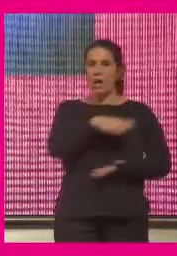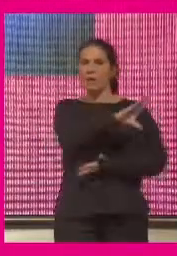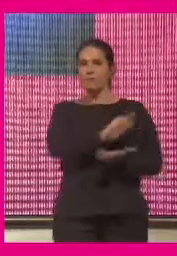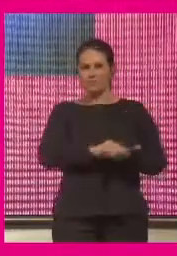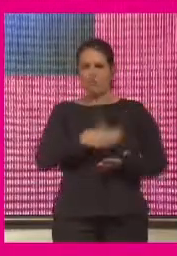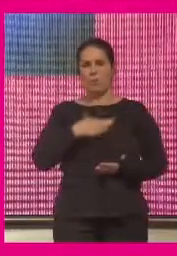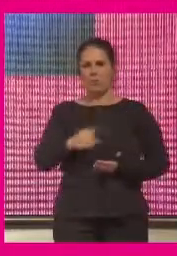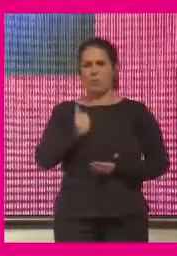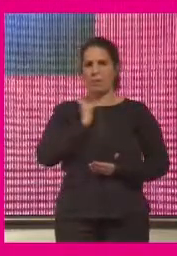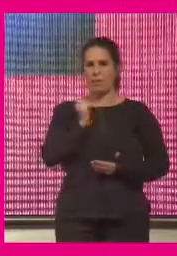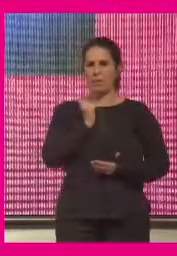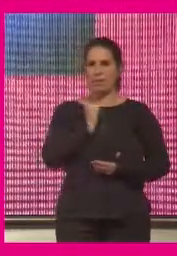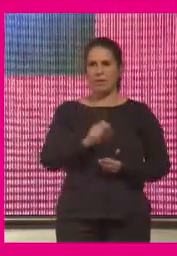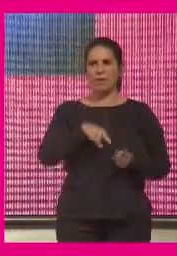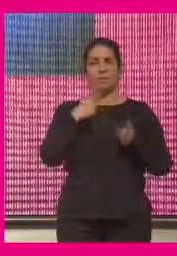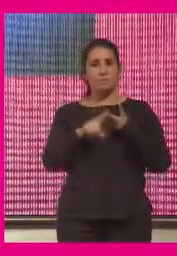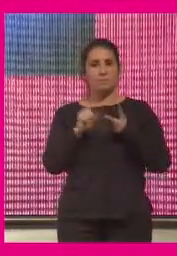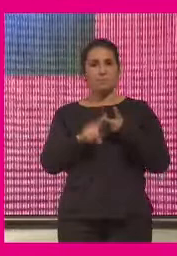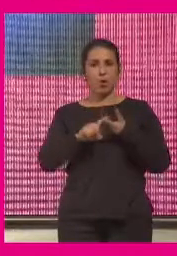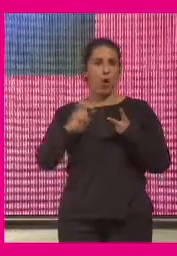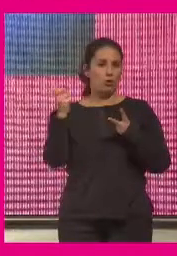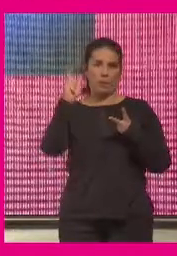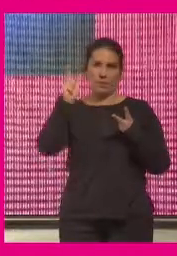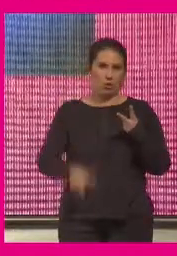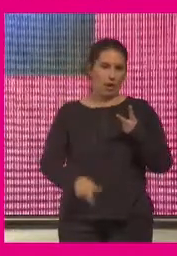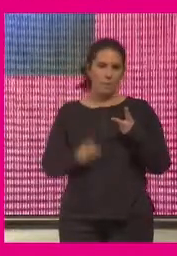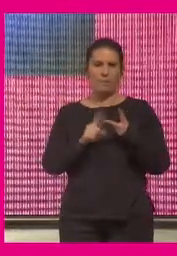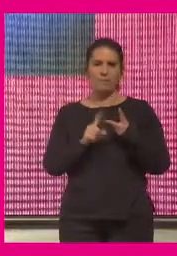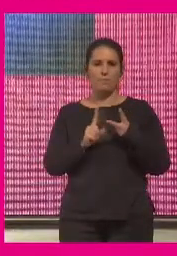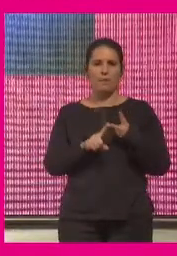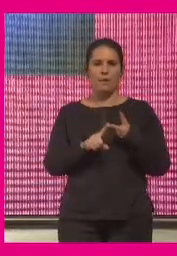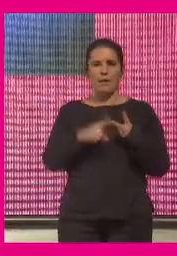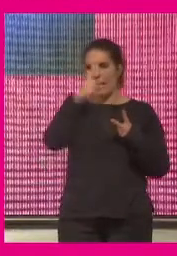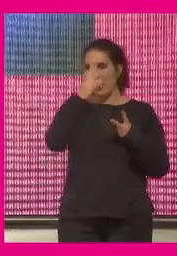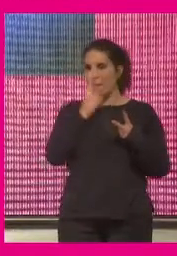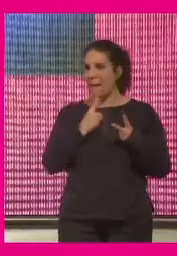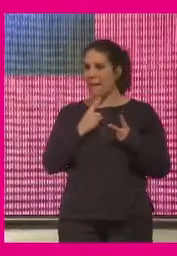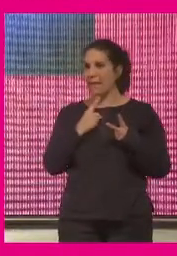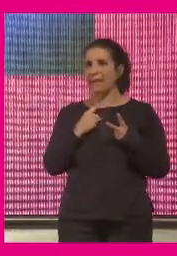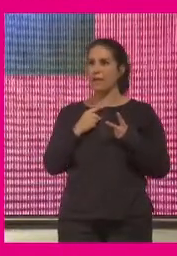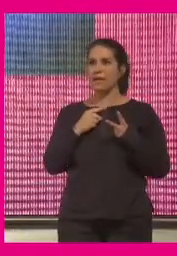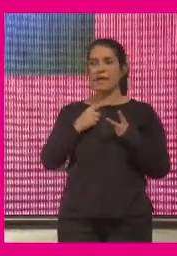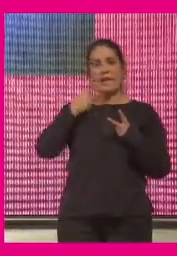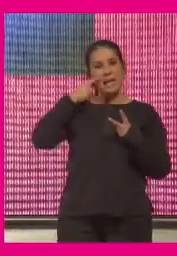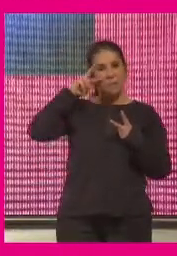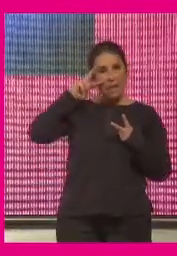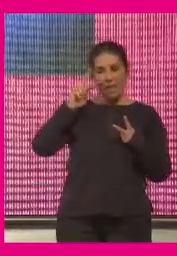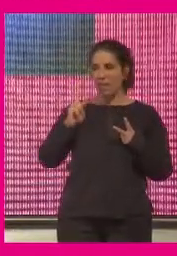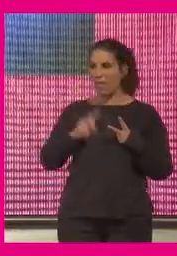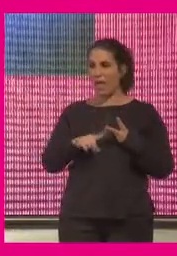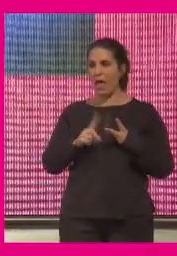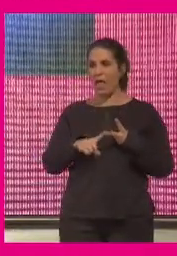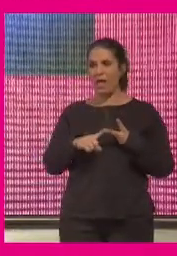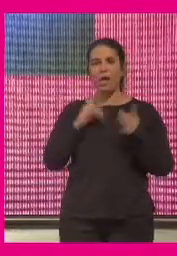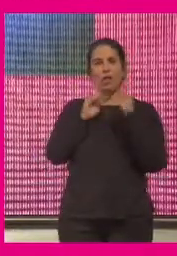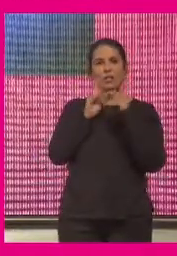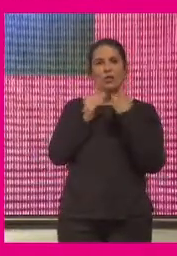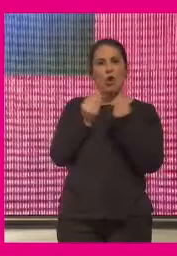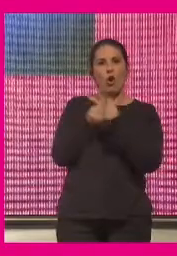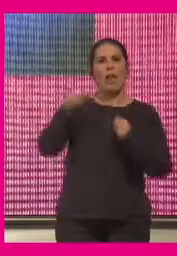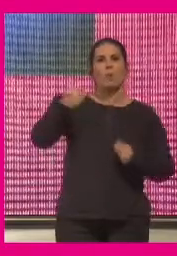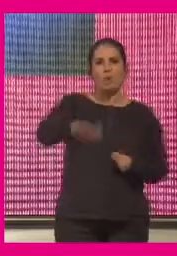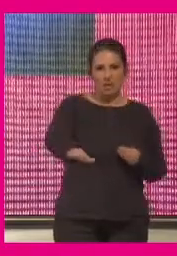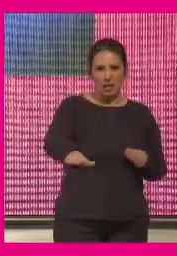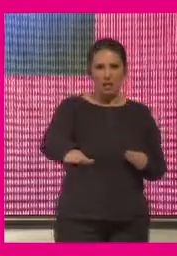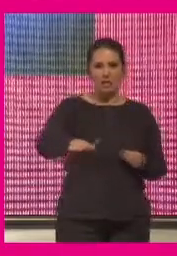pero el otro es Agamben y por tanto la imagen del Homo Sacer y la experiencia límite del contacto con la muerte